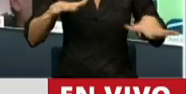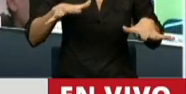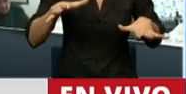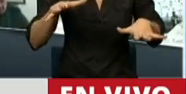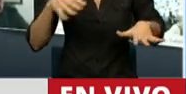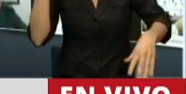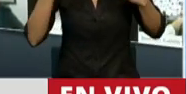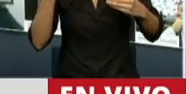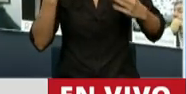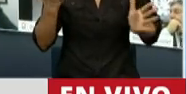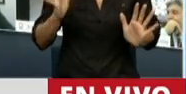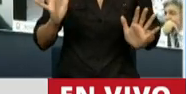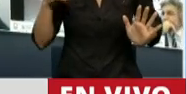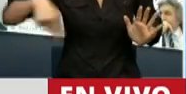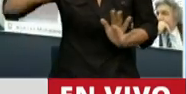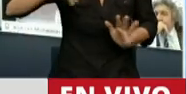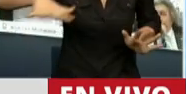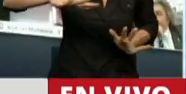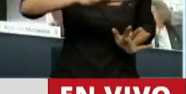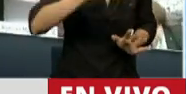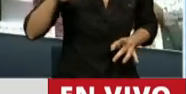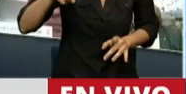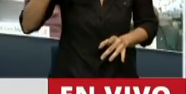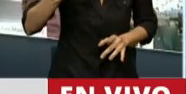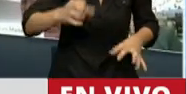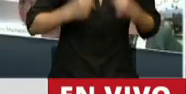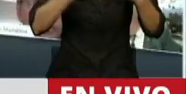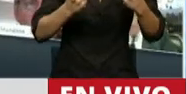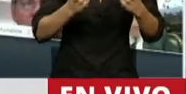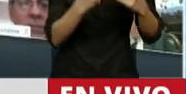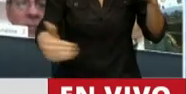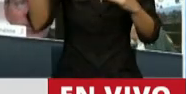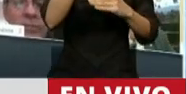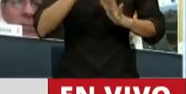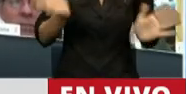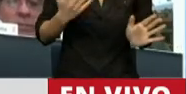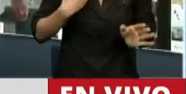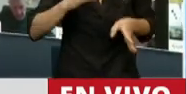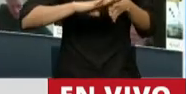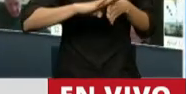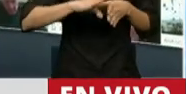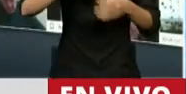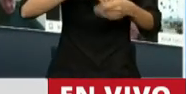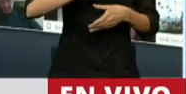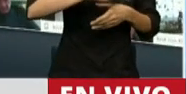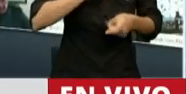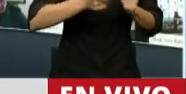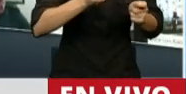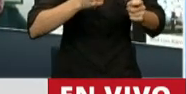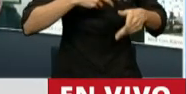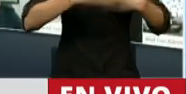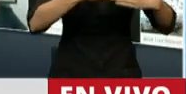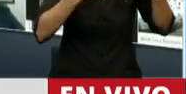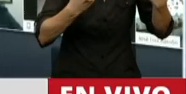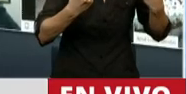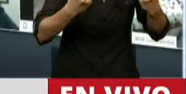le decimos que son los sectores que van a tener que hacer el mayor esfuerzo para pagar esta deuda interna a la que hacía referencia. Hoy es un día importante para Argentina,